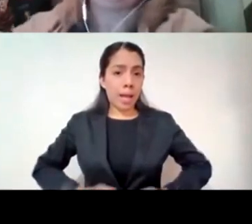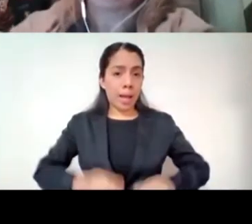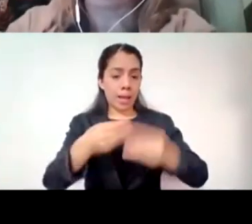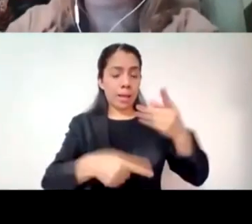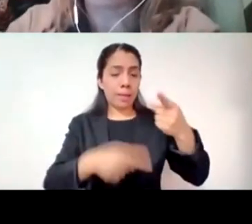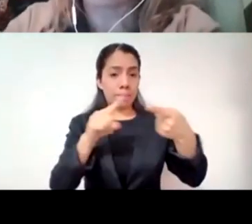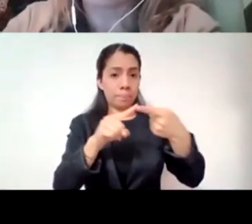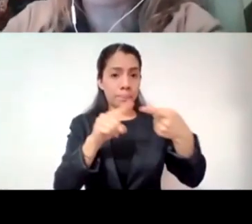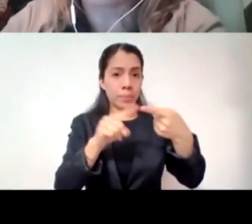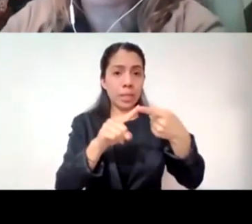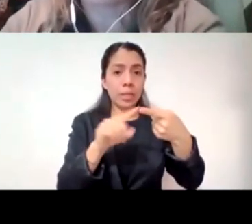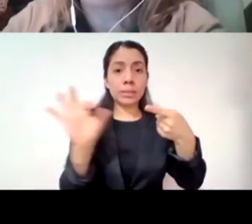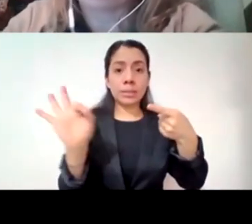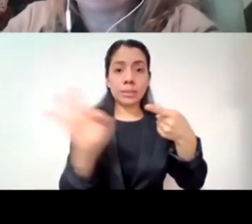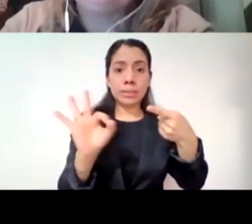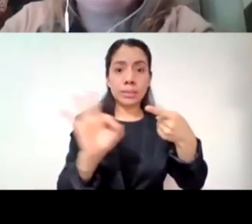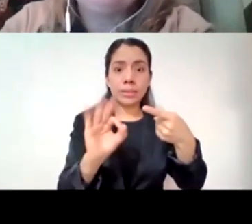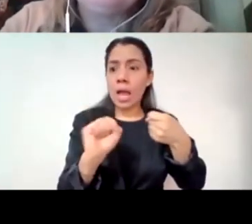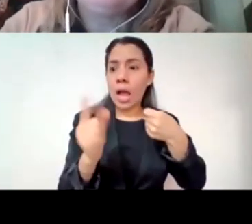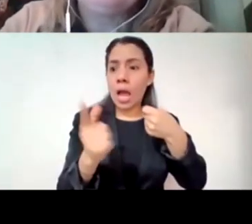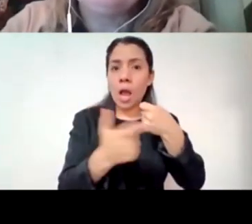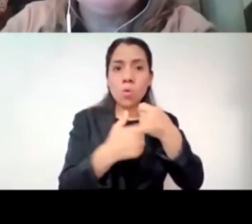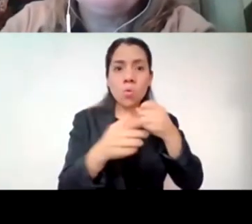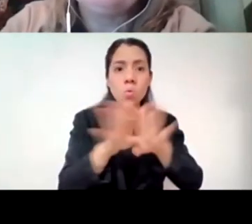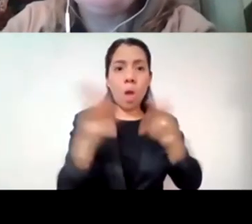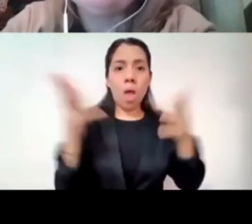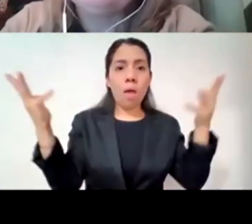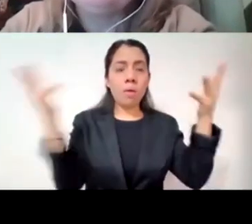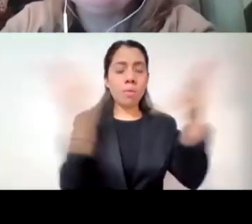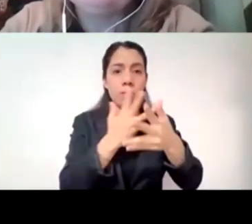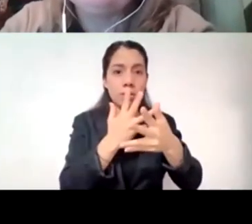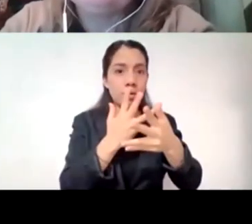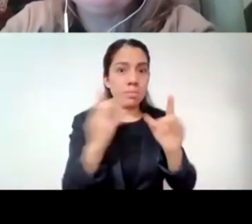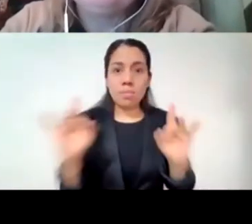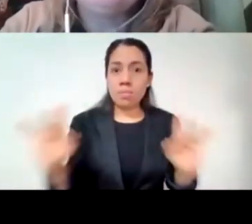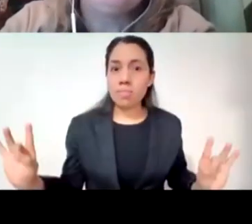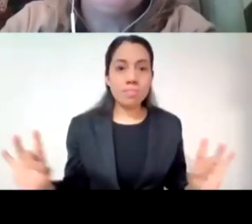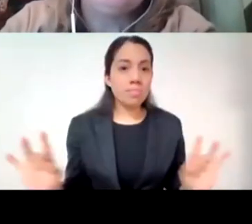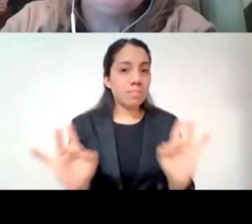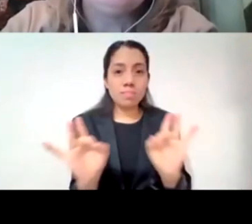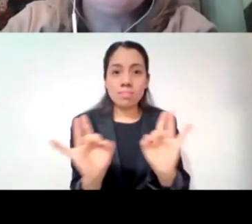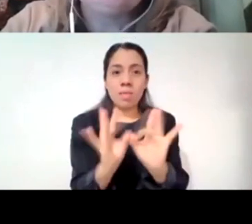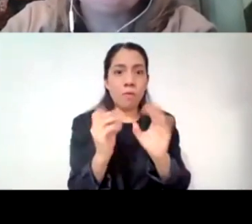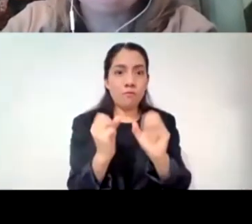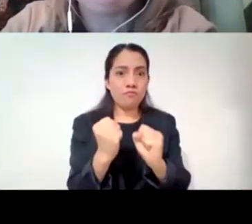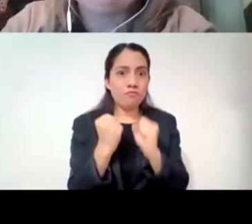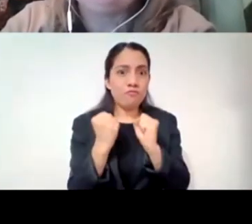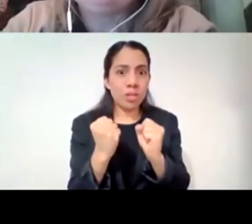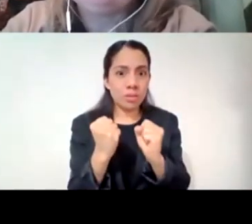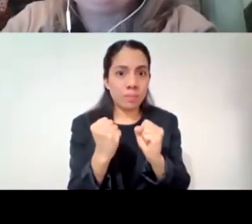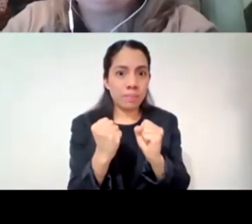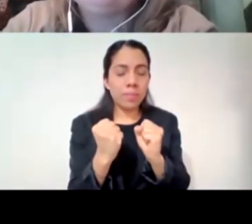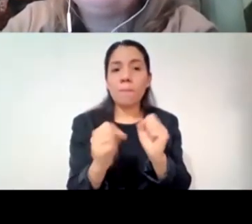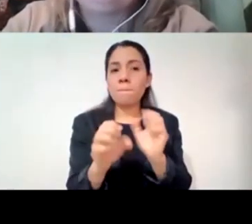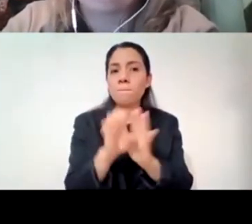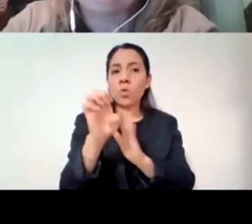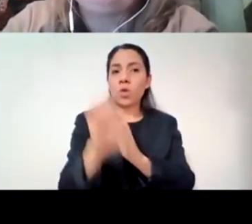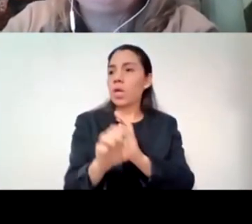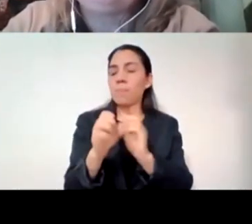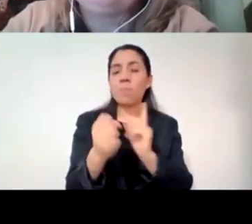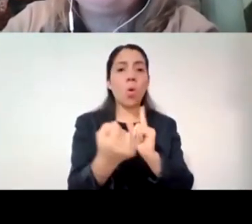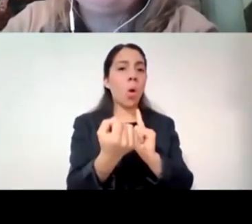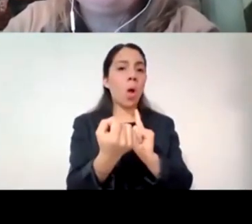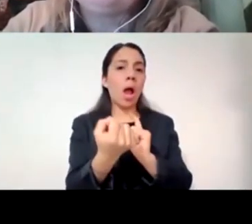de algo que no se espera y que además con los con los temas del COVID algunas personas mueren en horas ¿no? así dentro al hospital